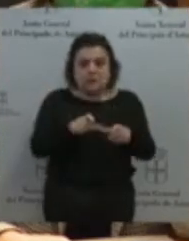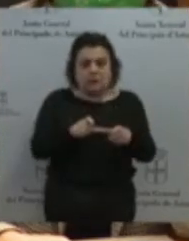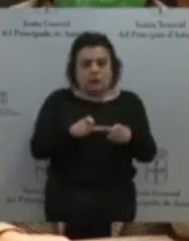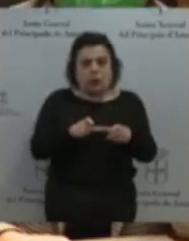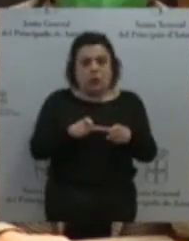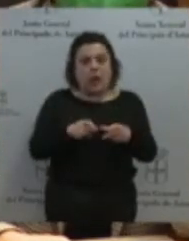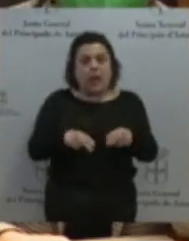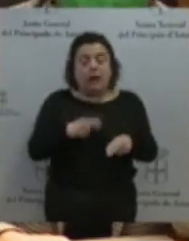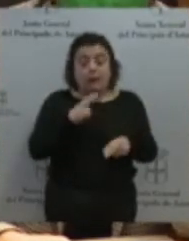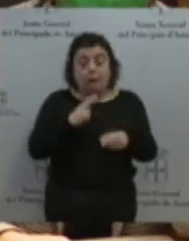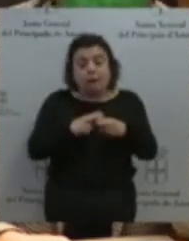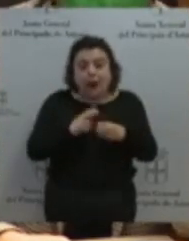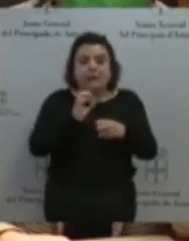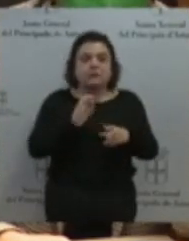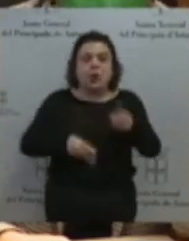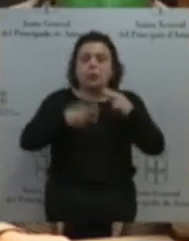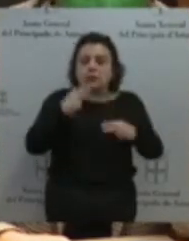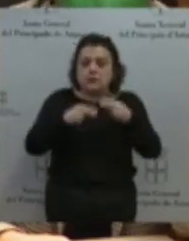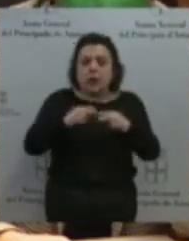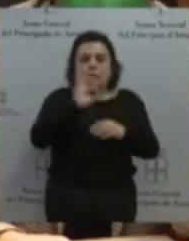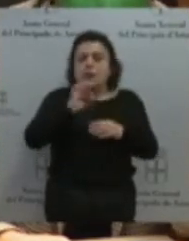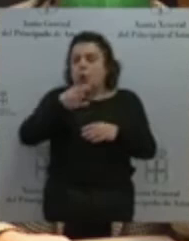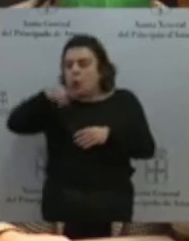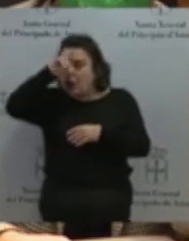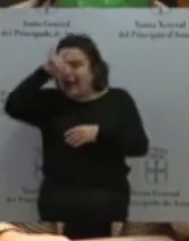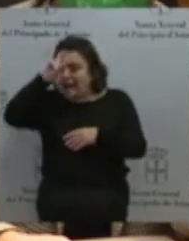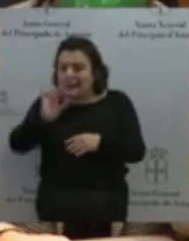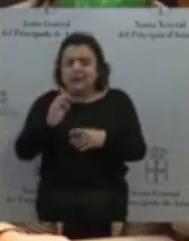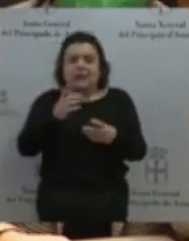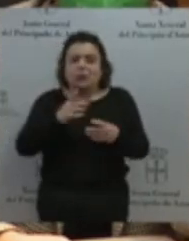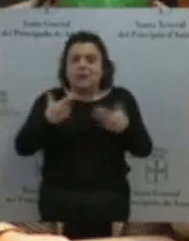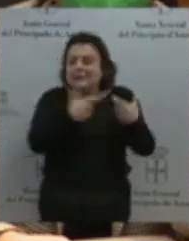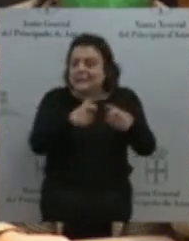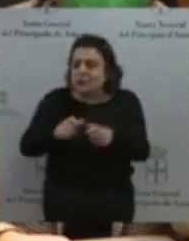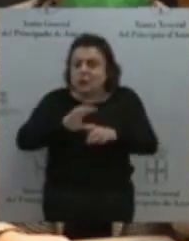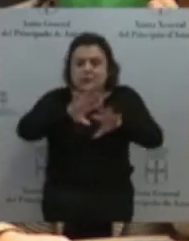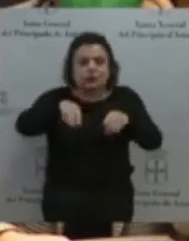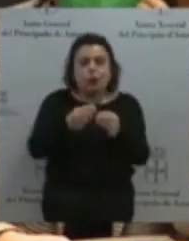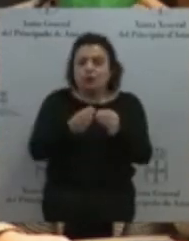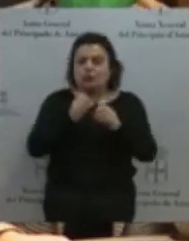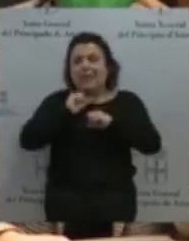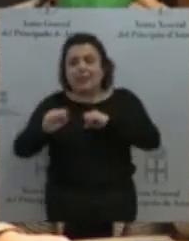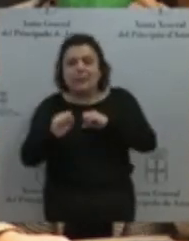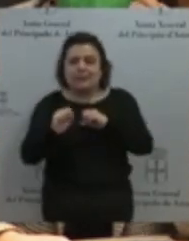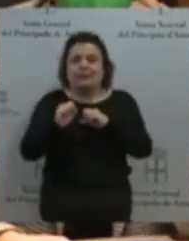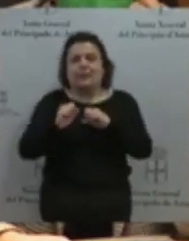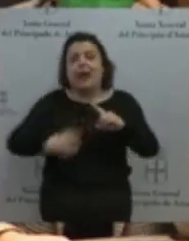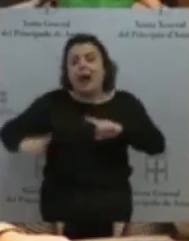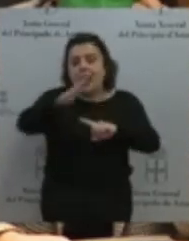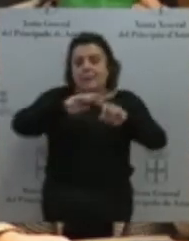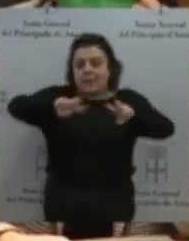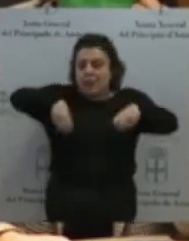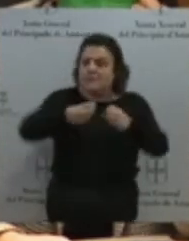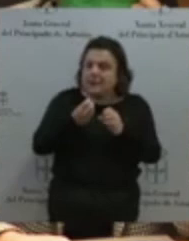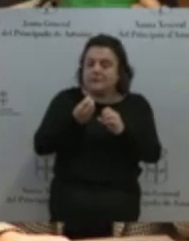de una buena conservación de nuestro medioambiente y nuestro medio rural. Y, por lo tanto, ese es el equilibrio. No buscar penalizaciones,